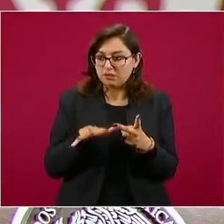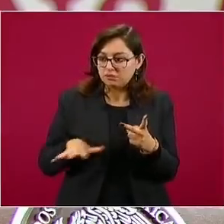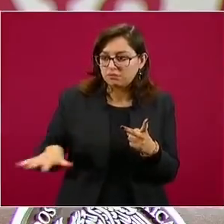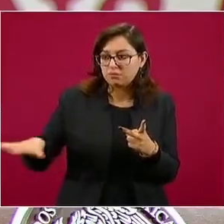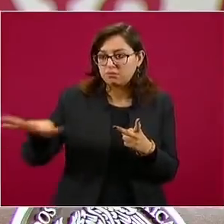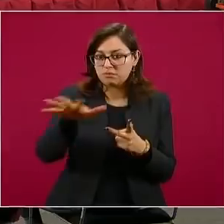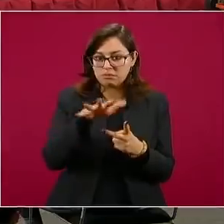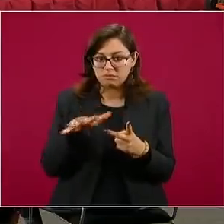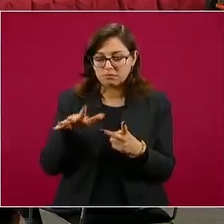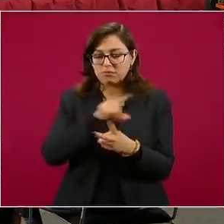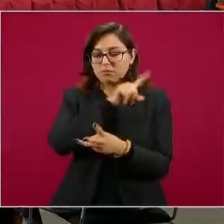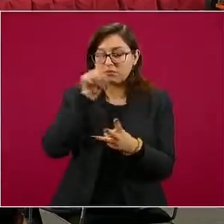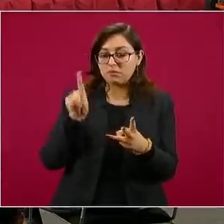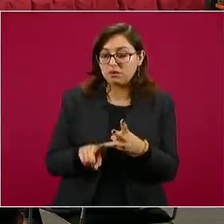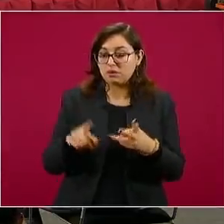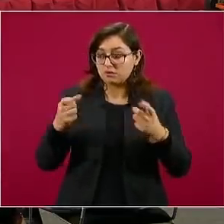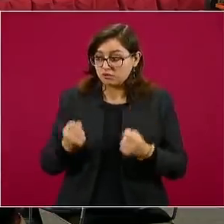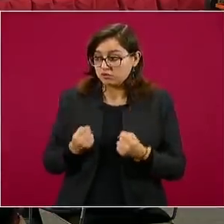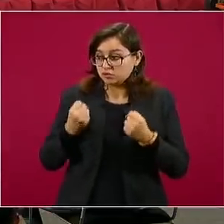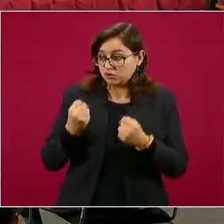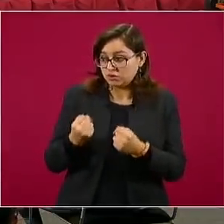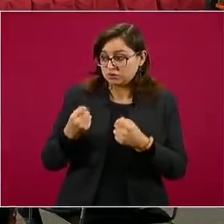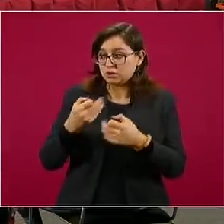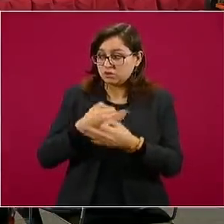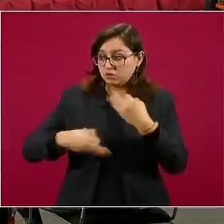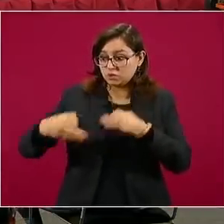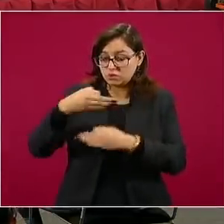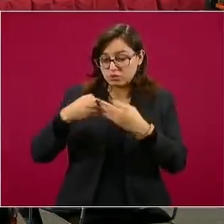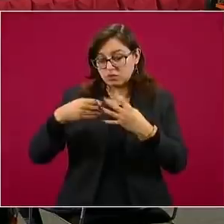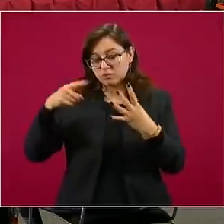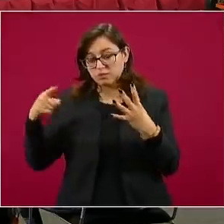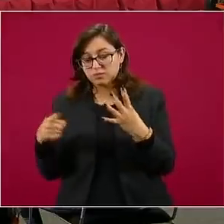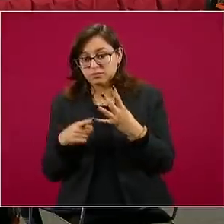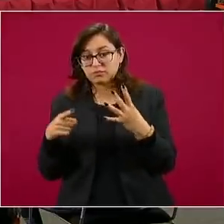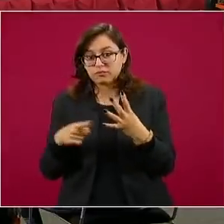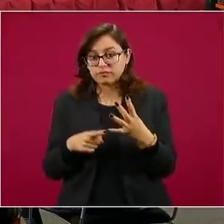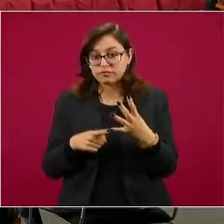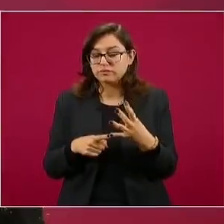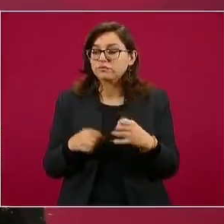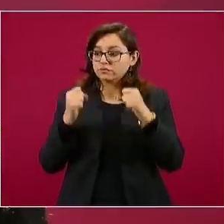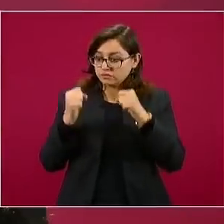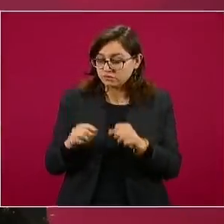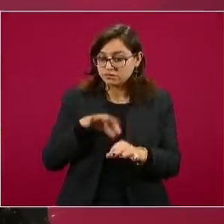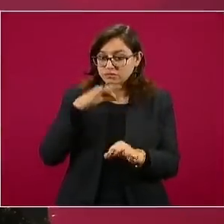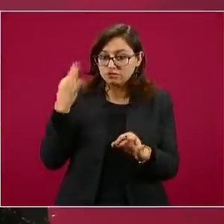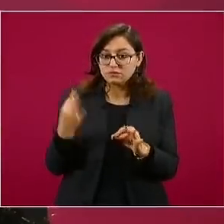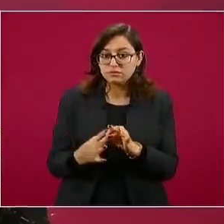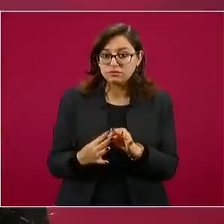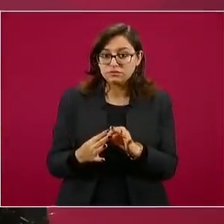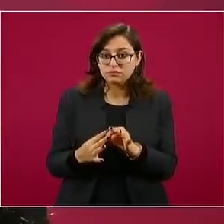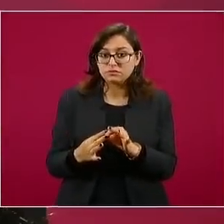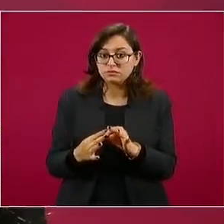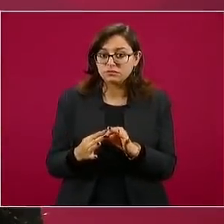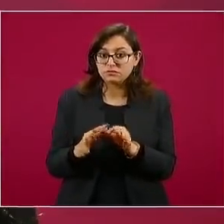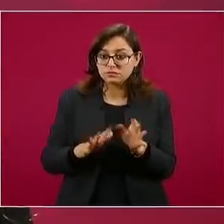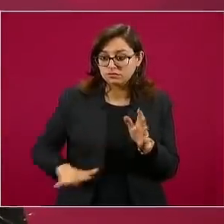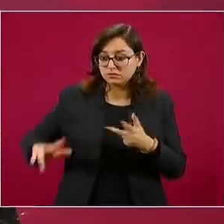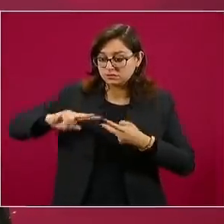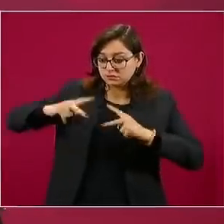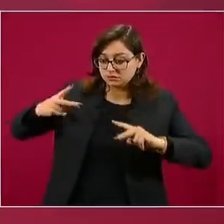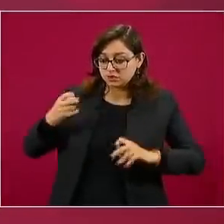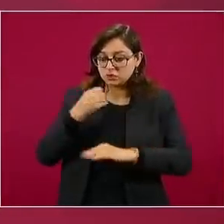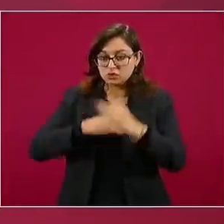inmunogenicidad extendida y el cuarto, que es un cohorte de eficacia y seguridad extendida e inmunogenicidad